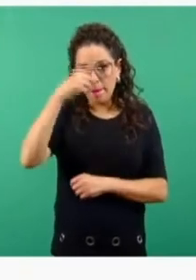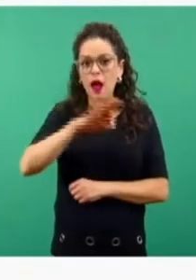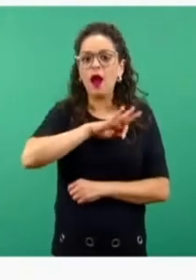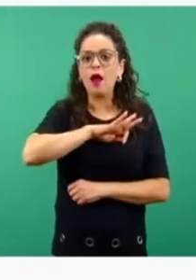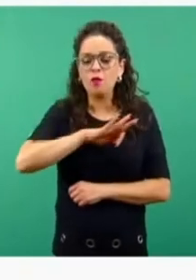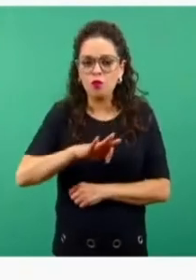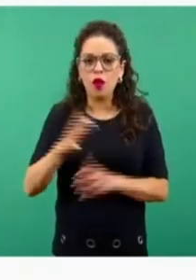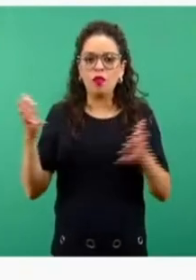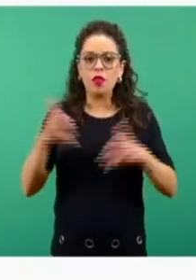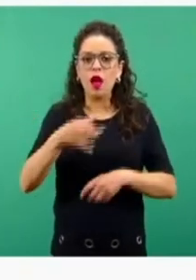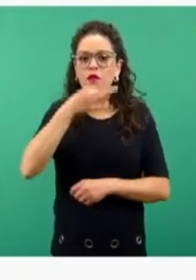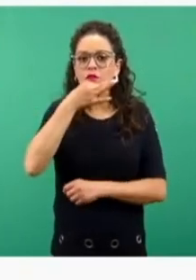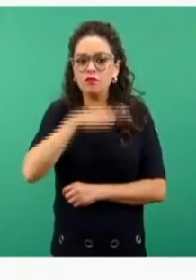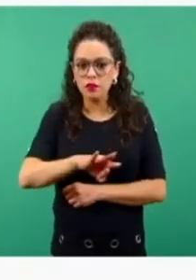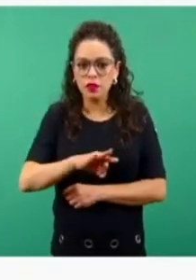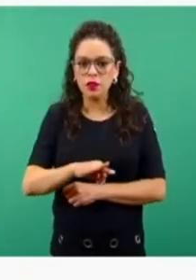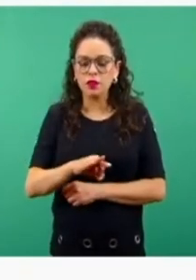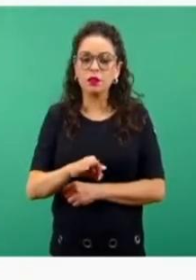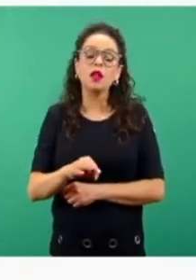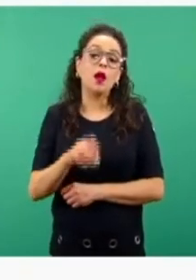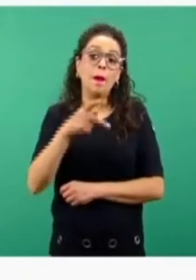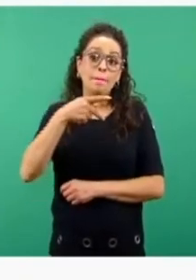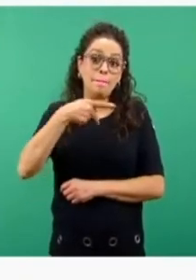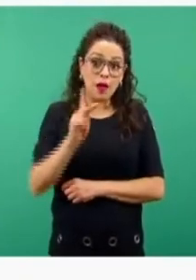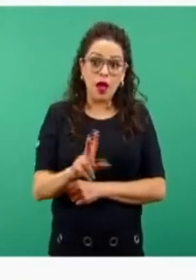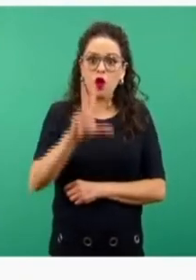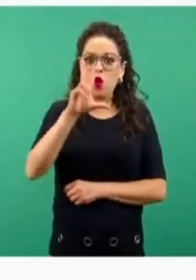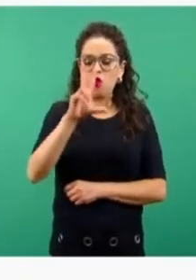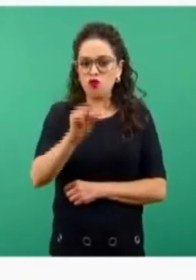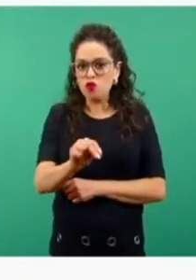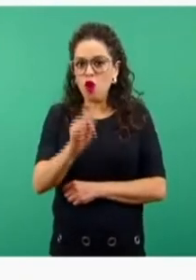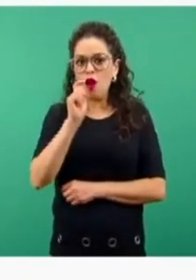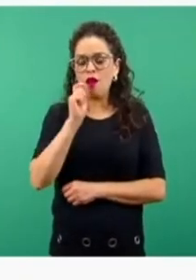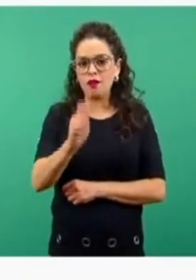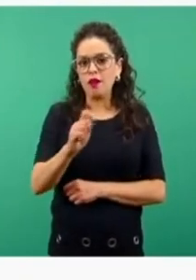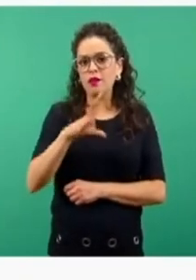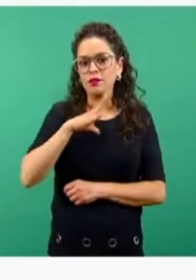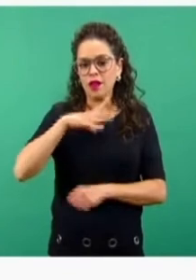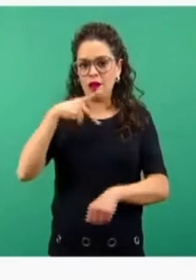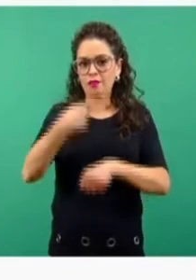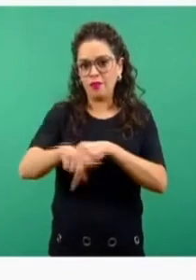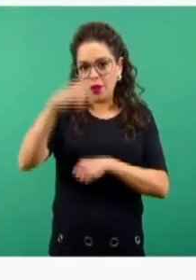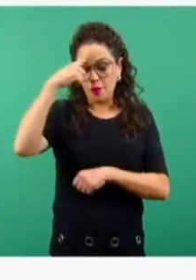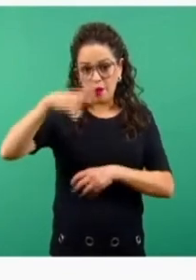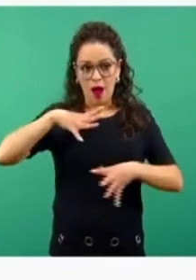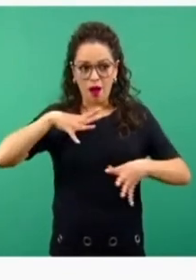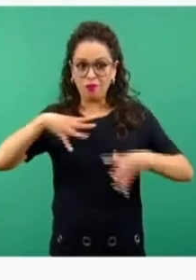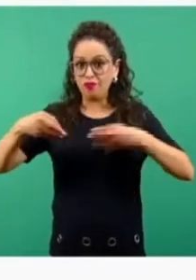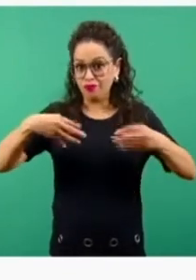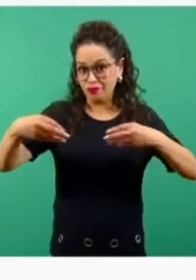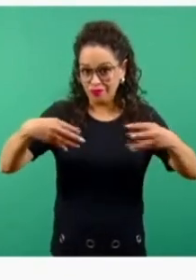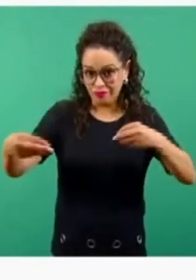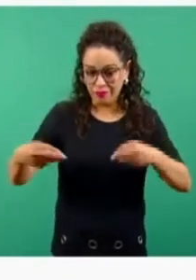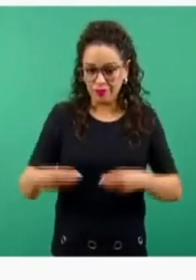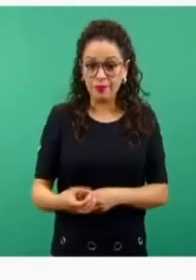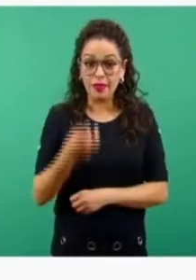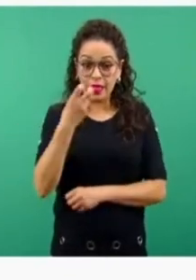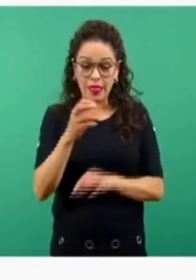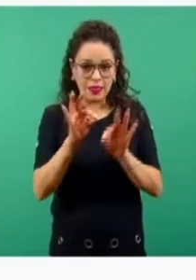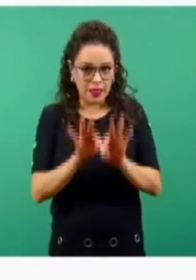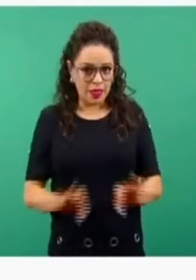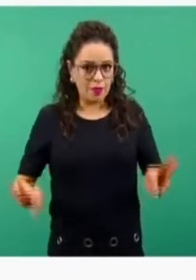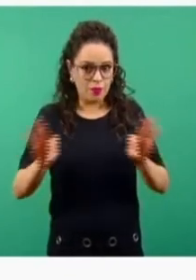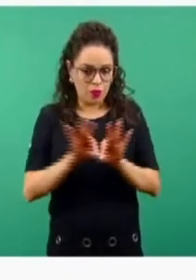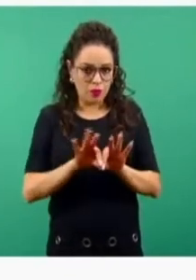sin riesgo, obviamente, de transmisión. Y aquí hay un tema muy importante y sería la tercera